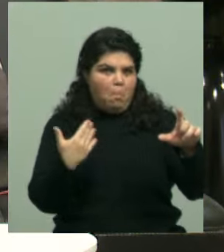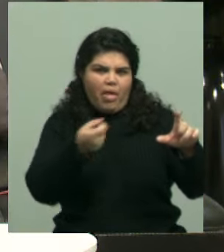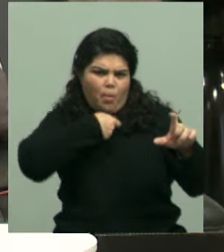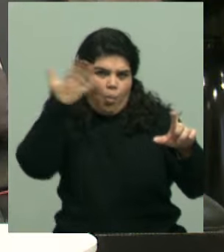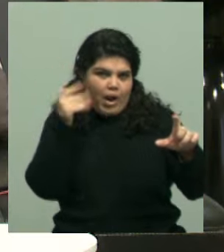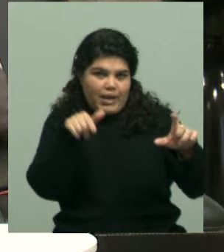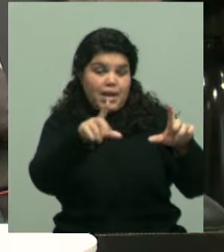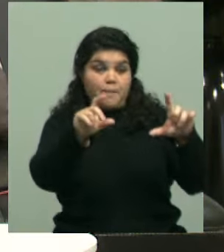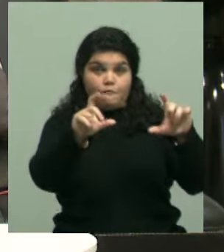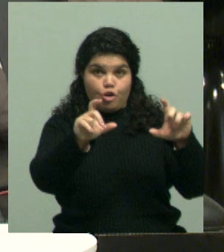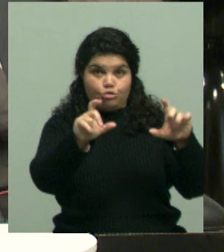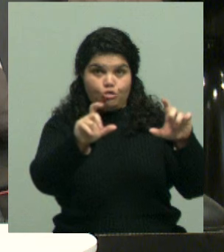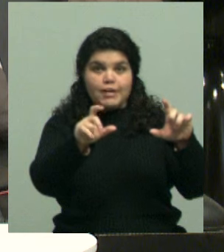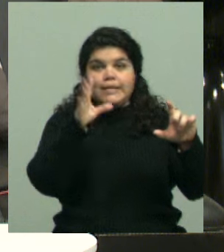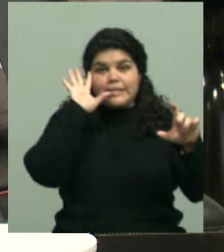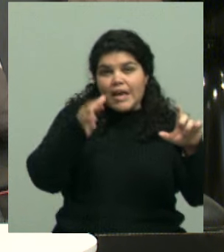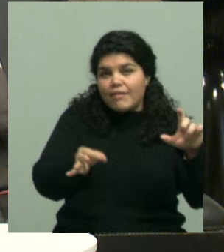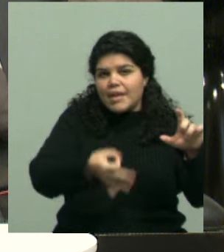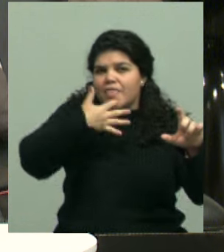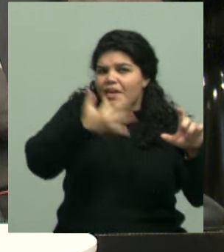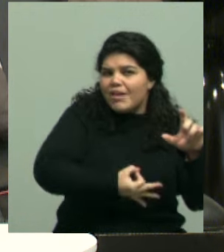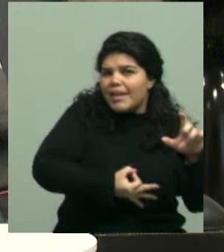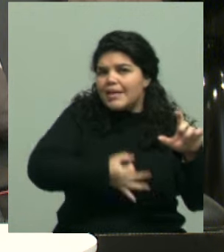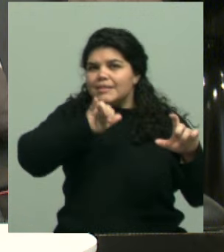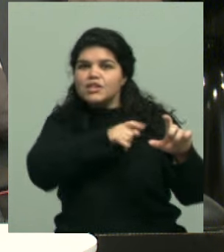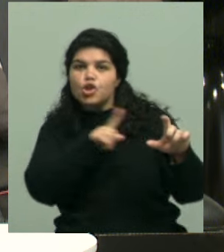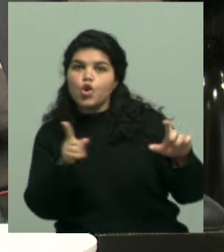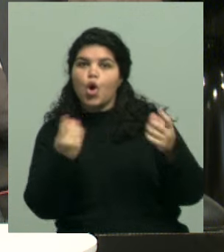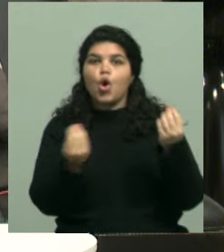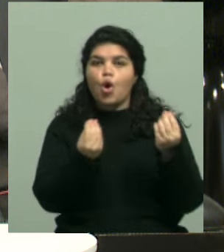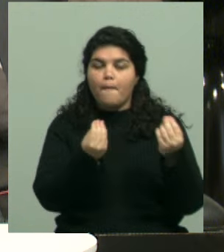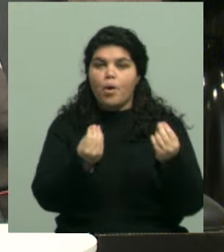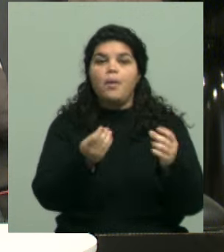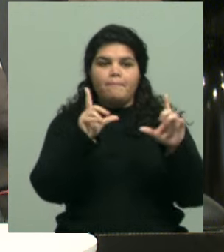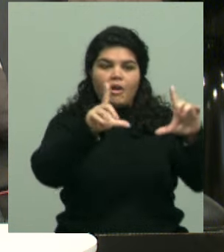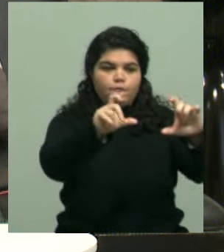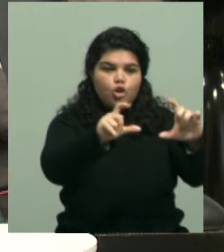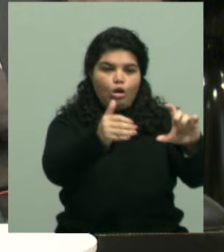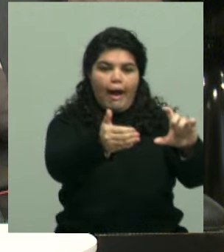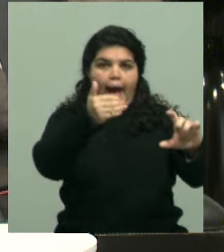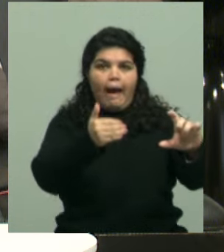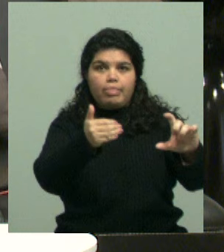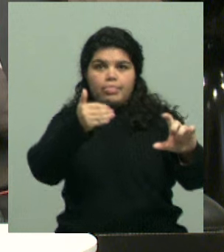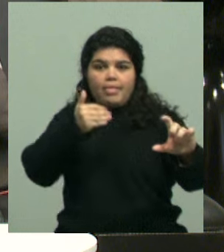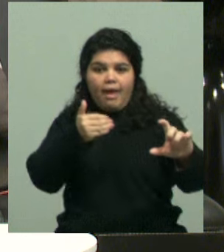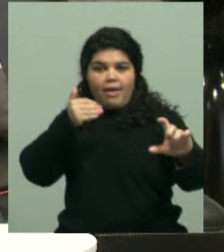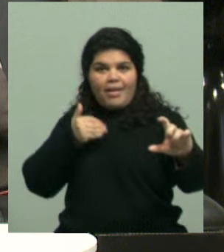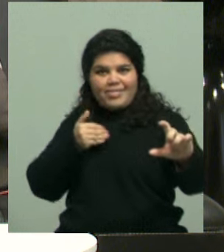verificar si es real o no, podés hacer la búsqueda reversa en Google. A través de